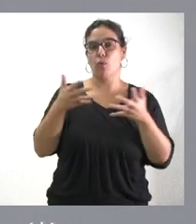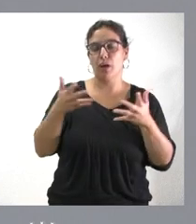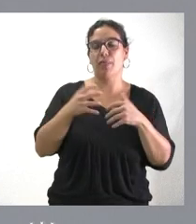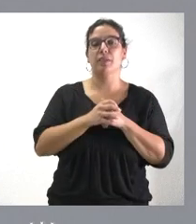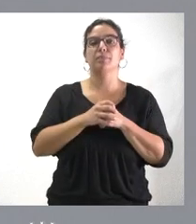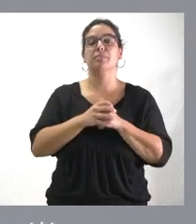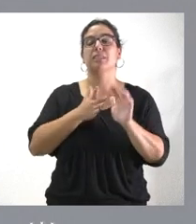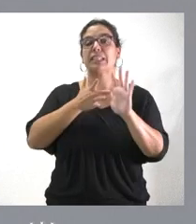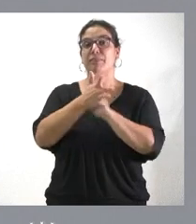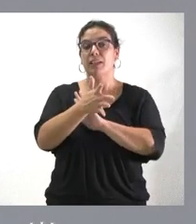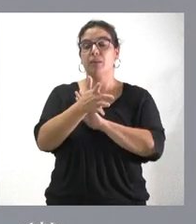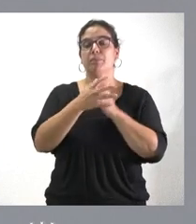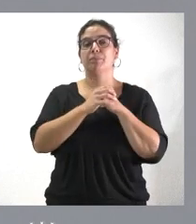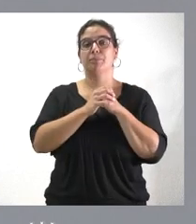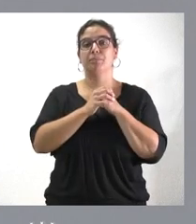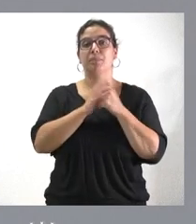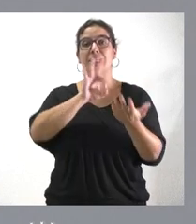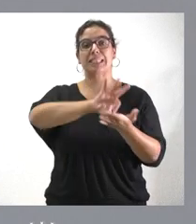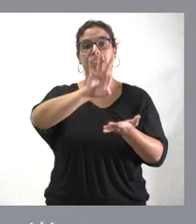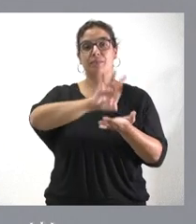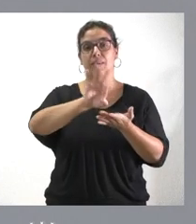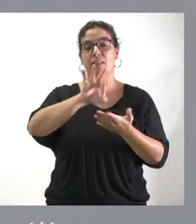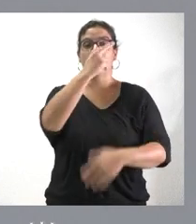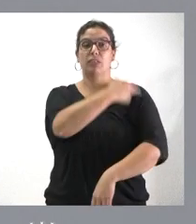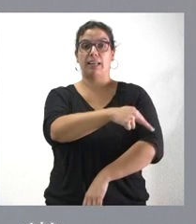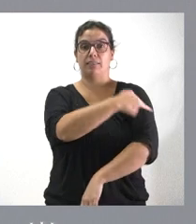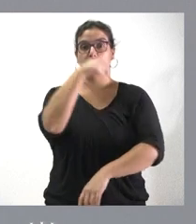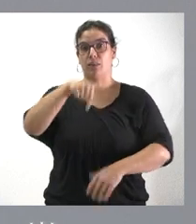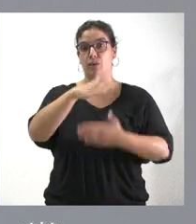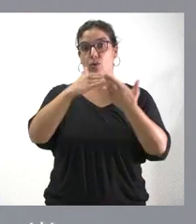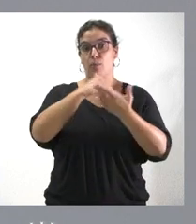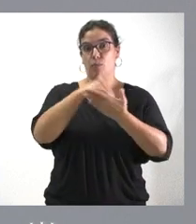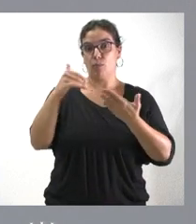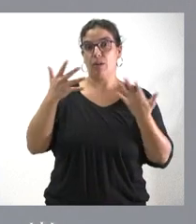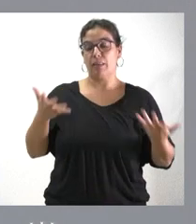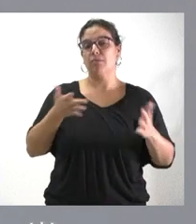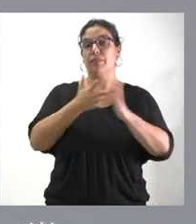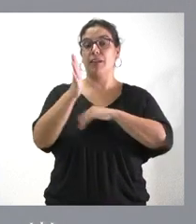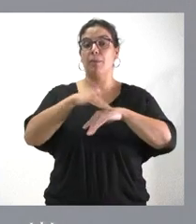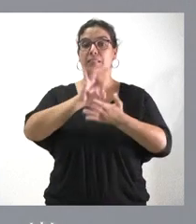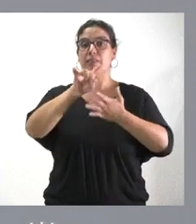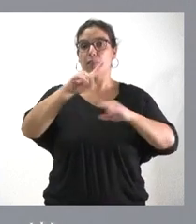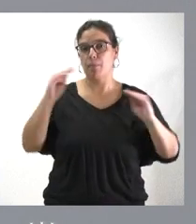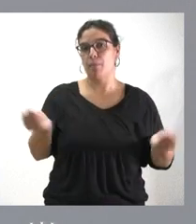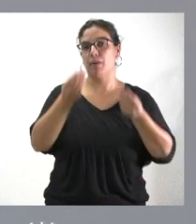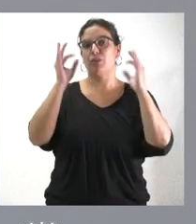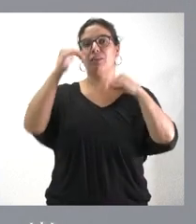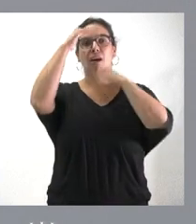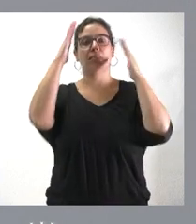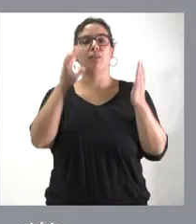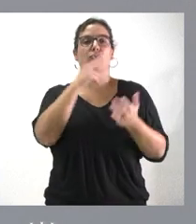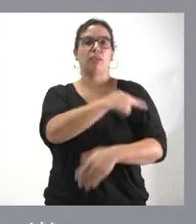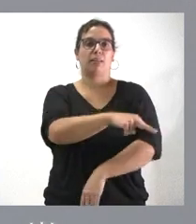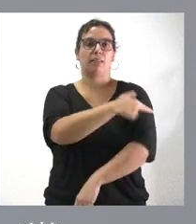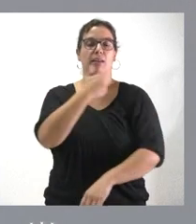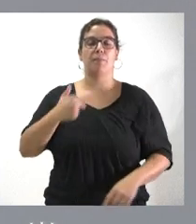Estamos hablando del servicio sanitario en nuestra comunidad autónoma y, por tanto, para mejorar este servicio de atención sanitaria.